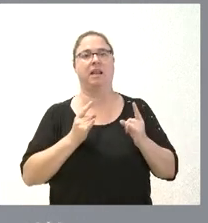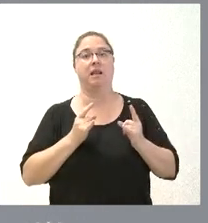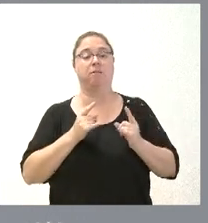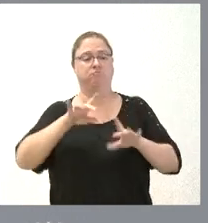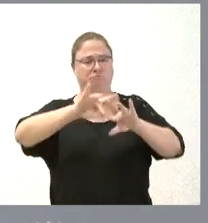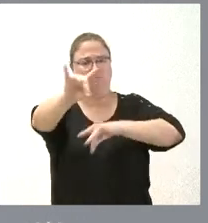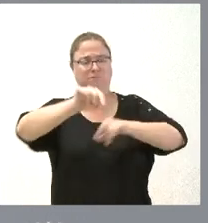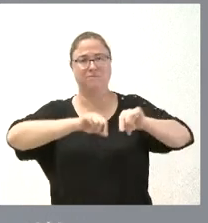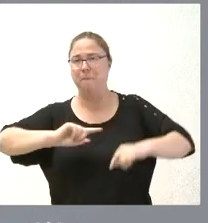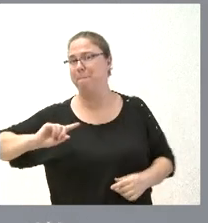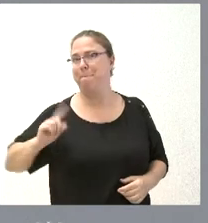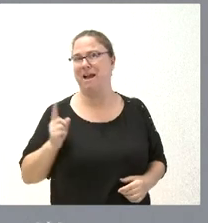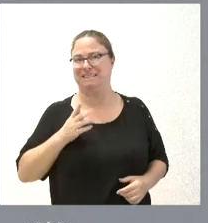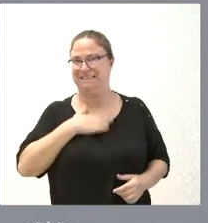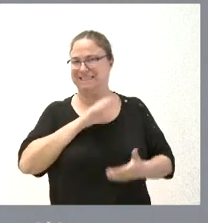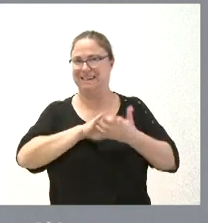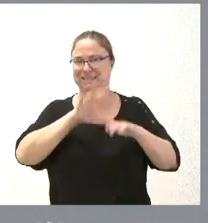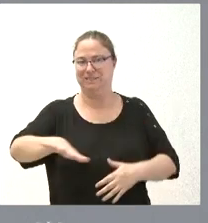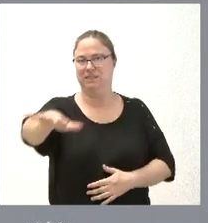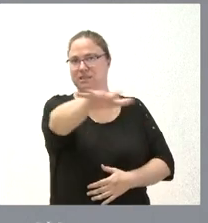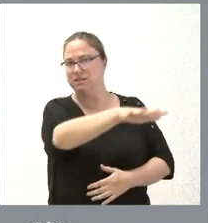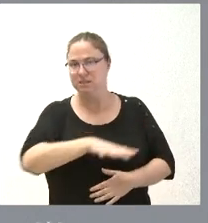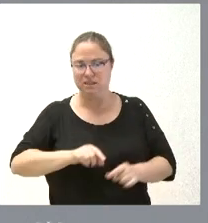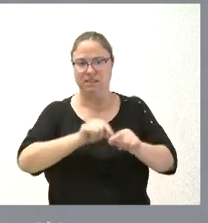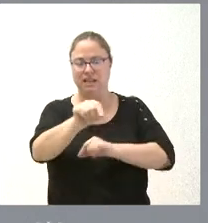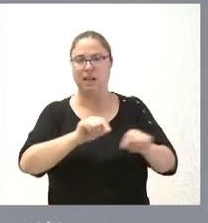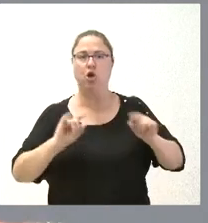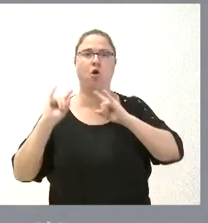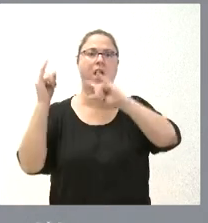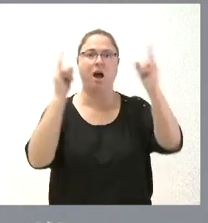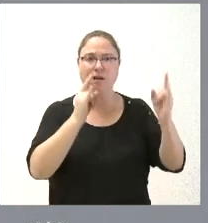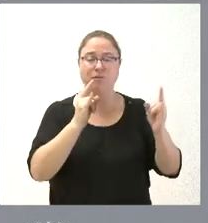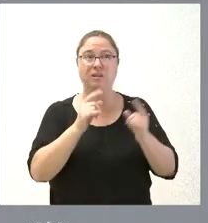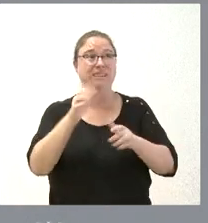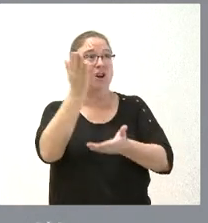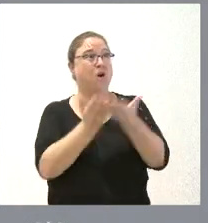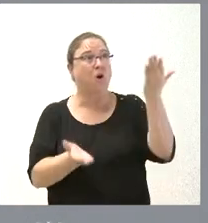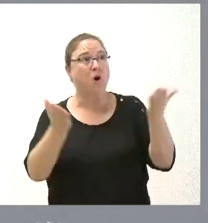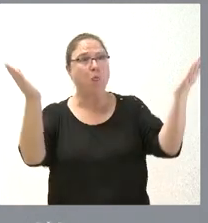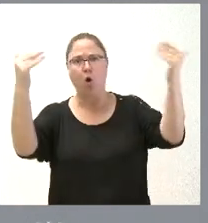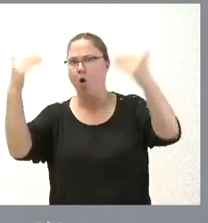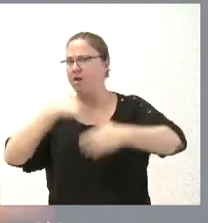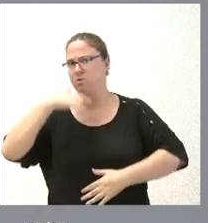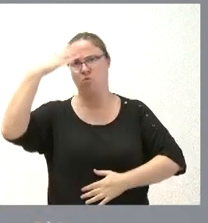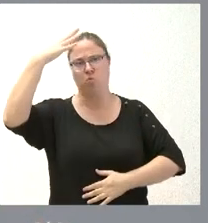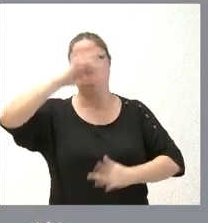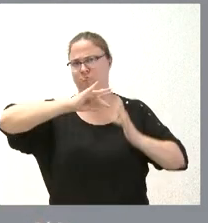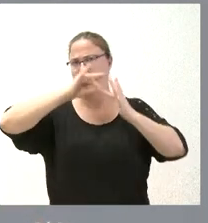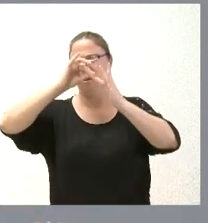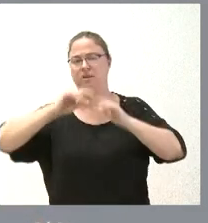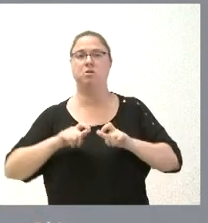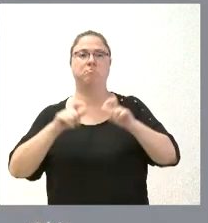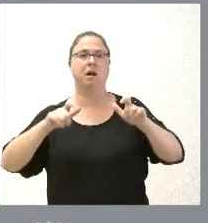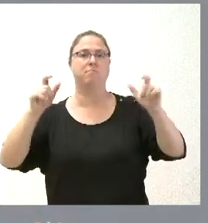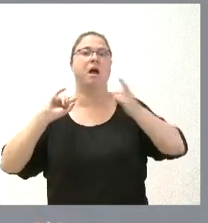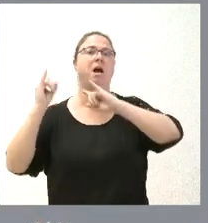tiene la superficie agraria que tiene Castilla y León y que tiene la superficie forestal que tiene Castilla y León que no la tiene ninguna otra comunidad autónoma de España que hemos venido incrementando de la